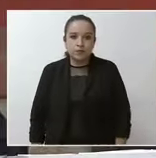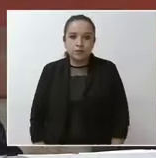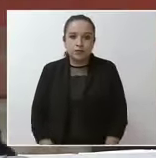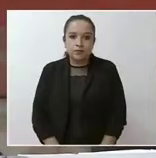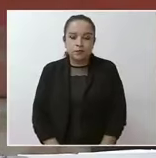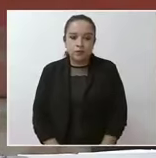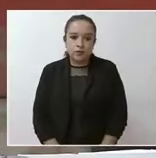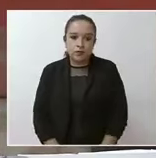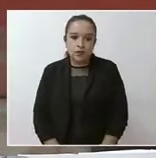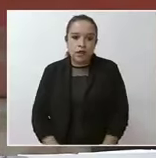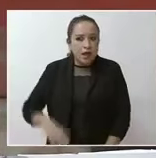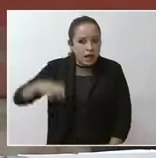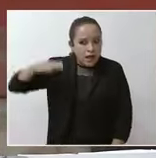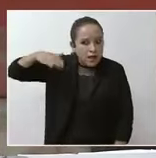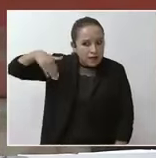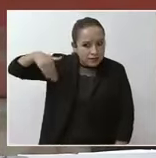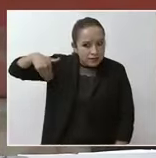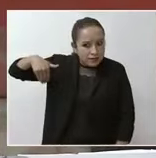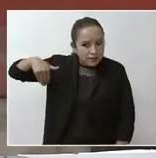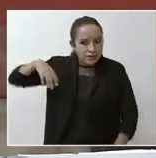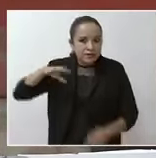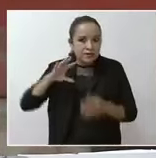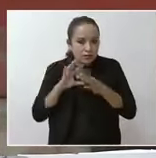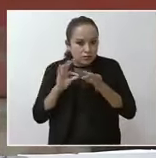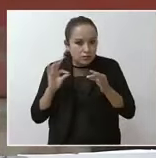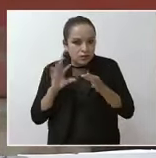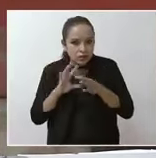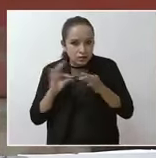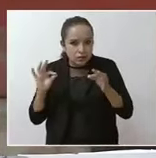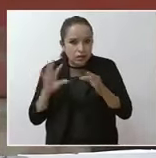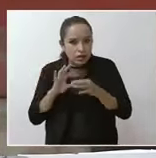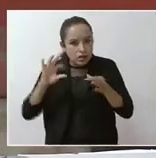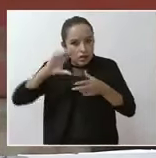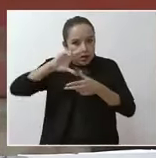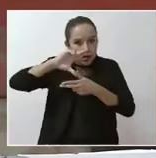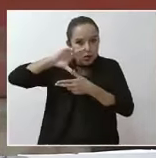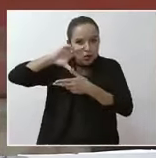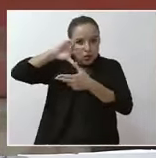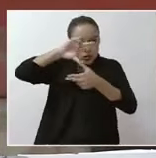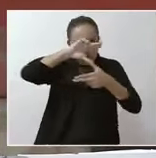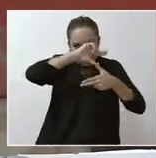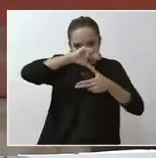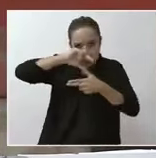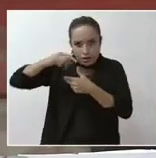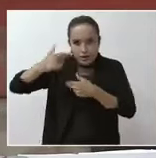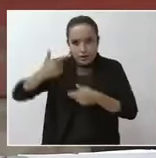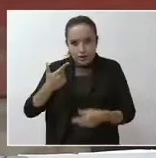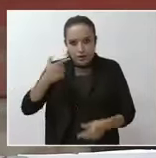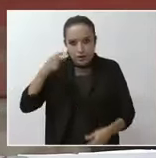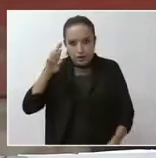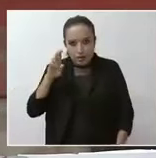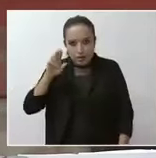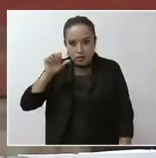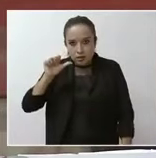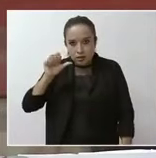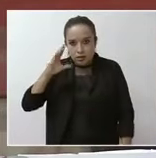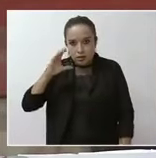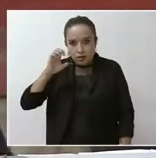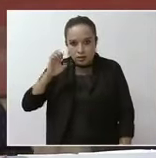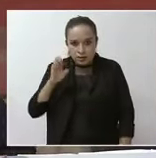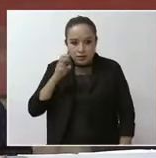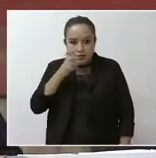Como mencionábamos anteriormente, pasamos por favor, el huracán Grace fue un huracán excepcional.